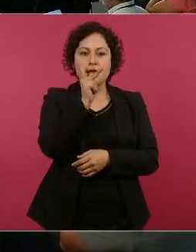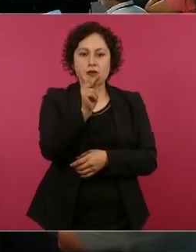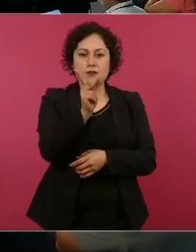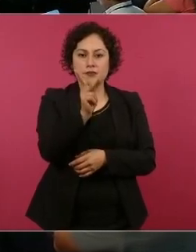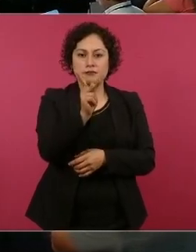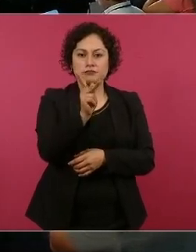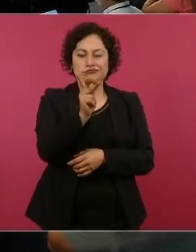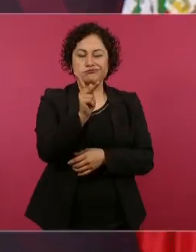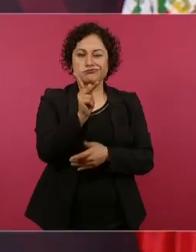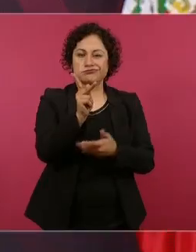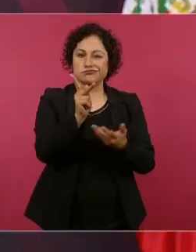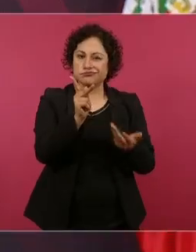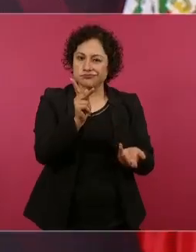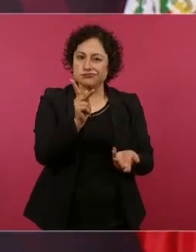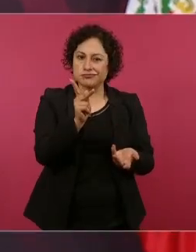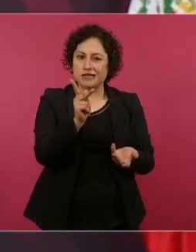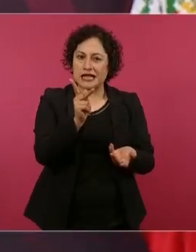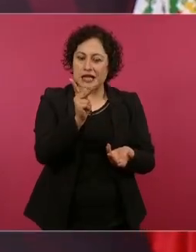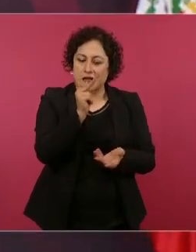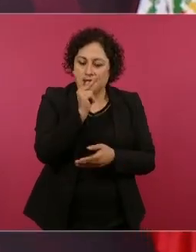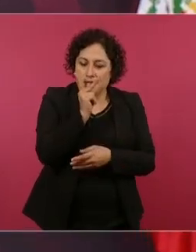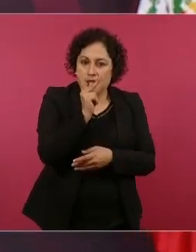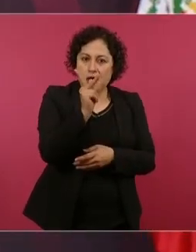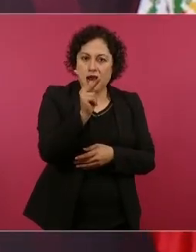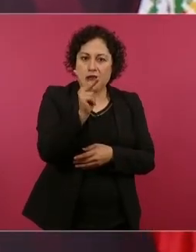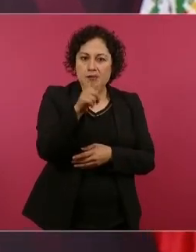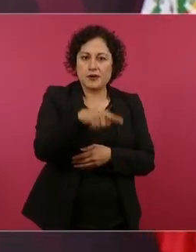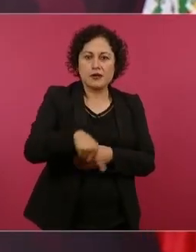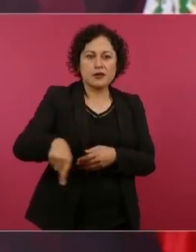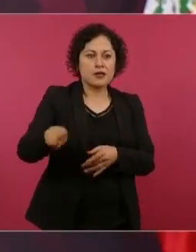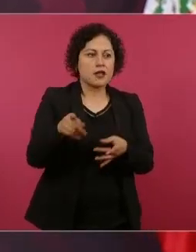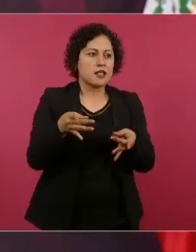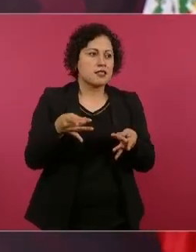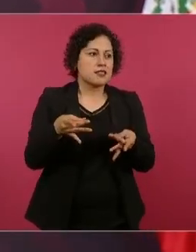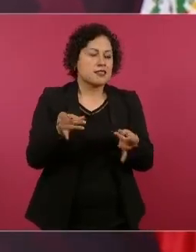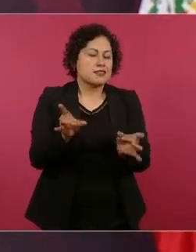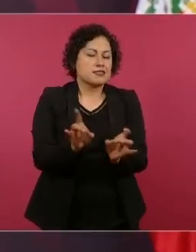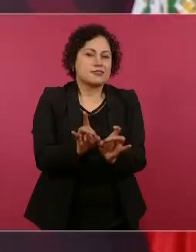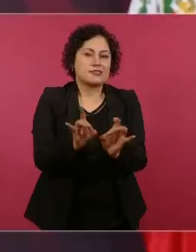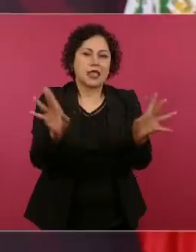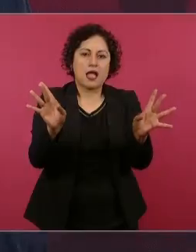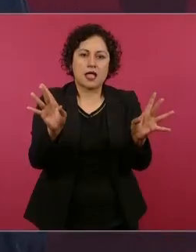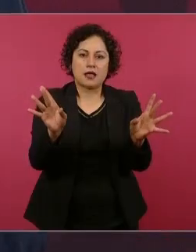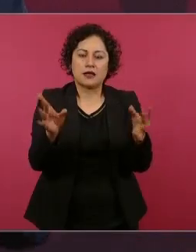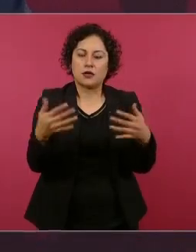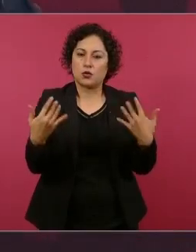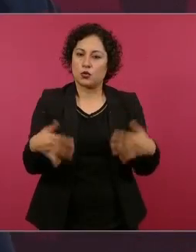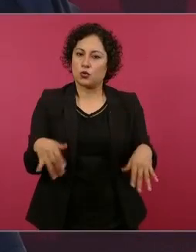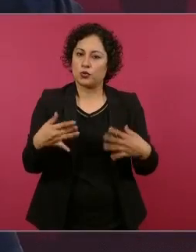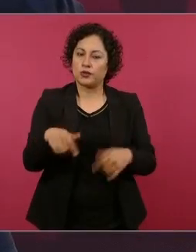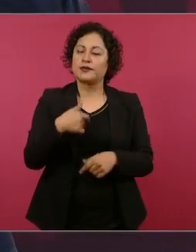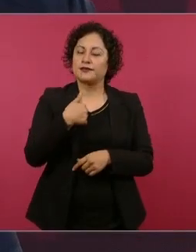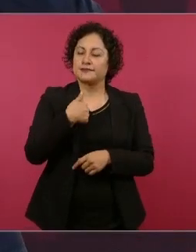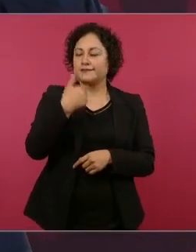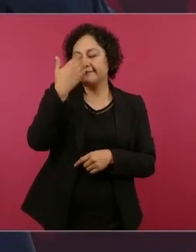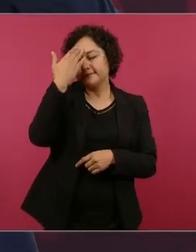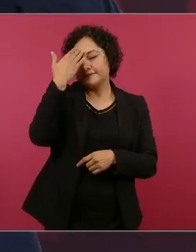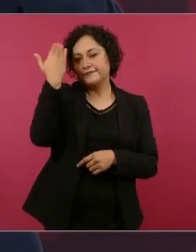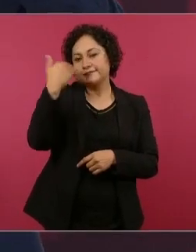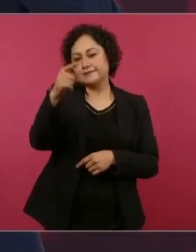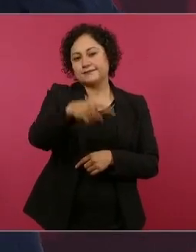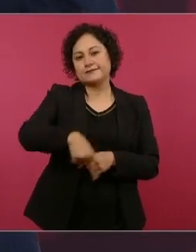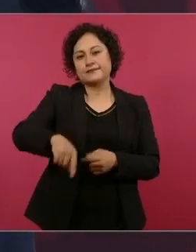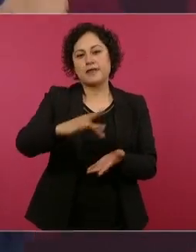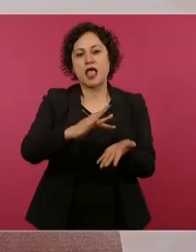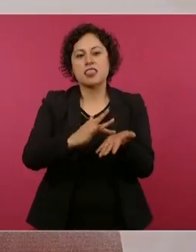polémico, pues ya sé que van a ser